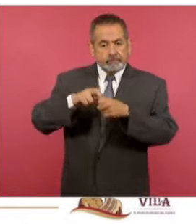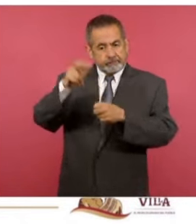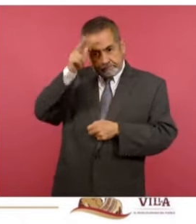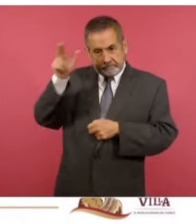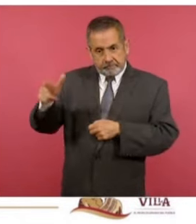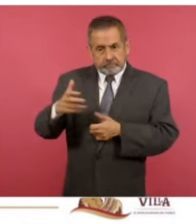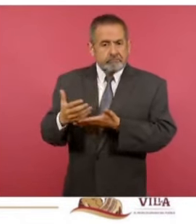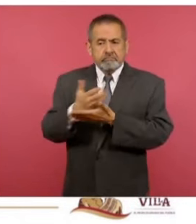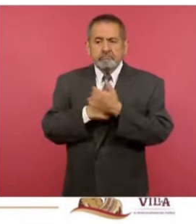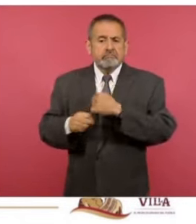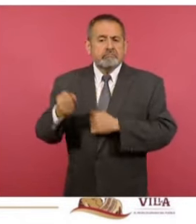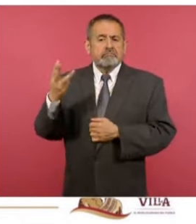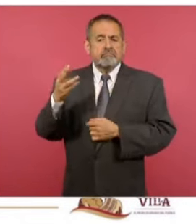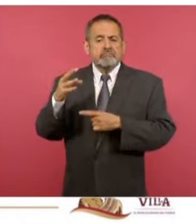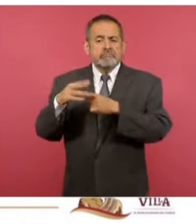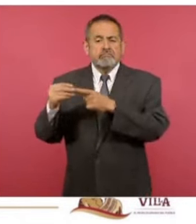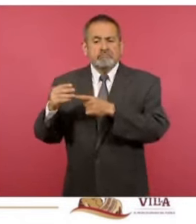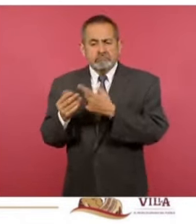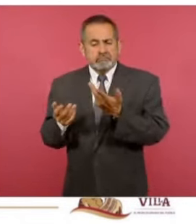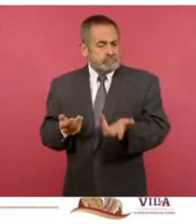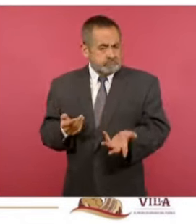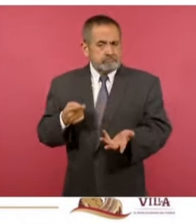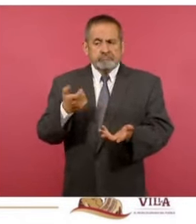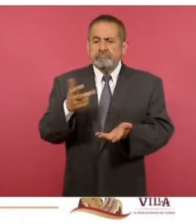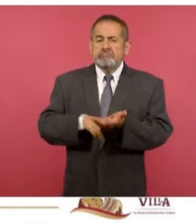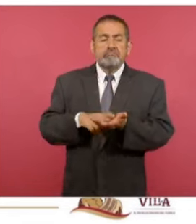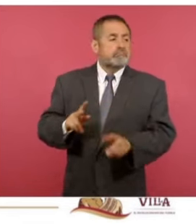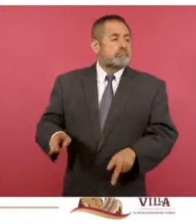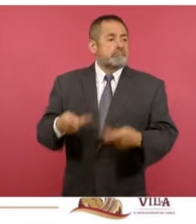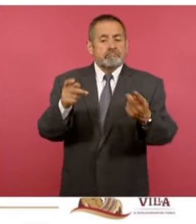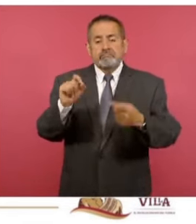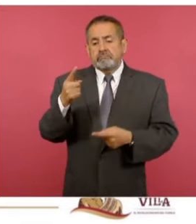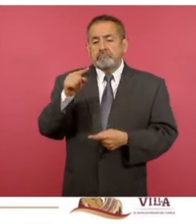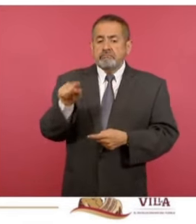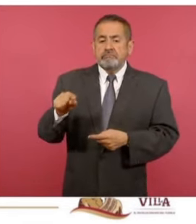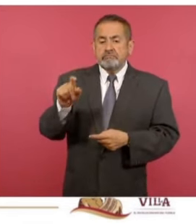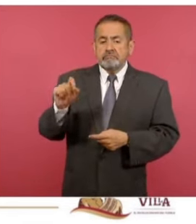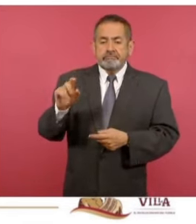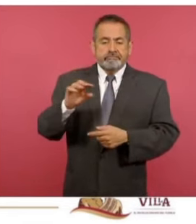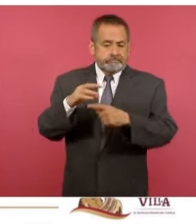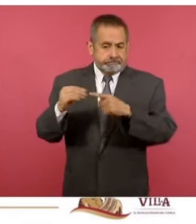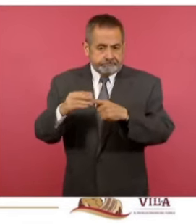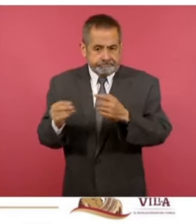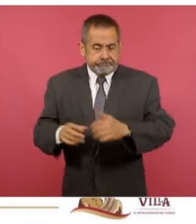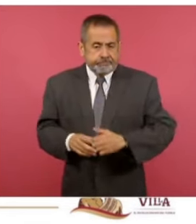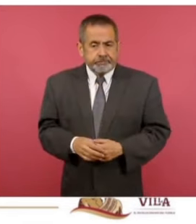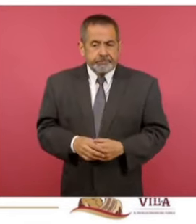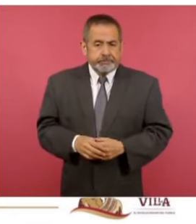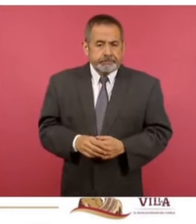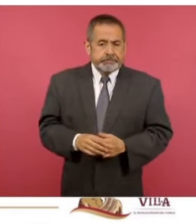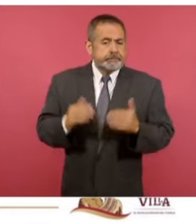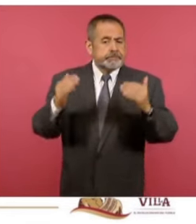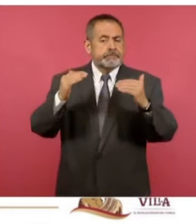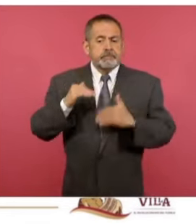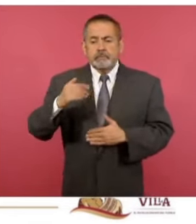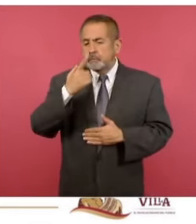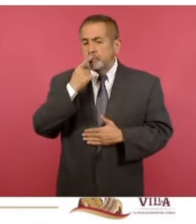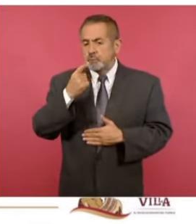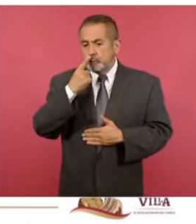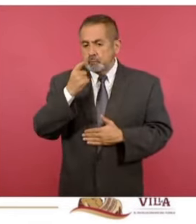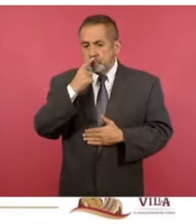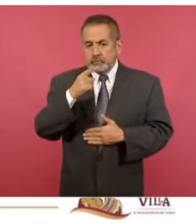Hidalgo, con un precio al público de 21 pesos con 20 centavos. Para la gasolina premium,